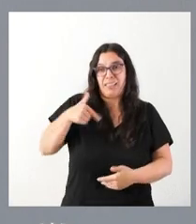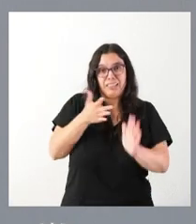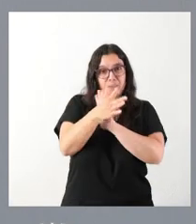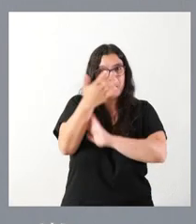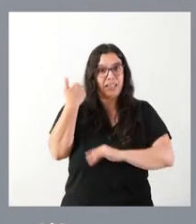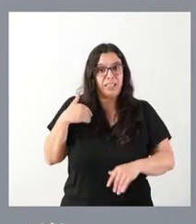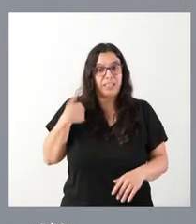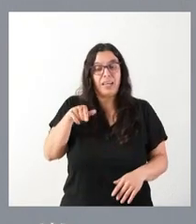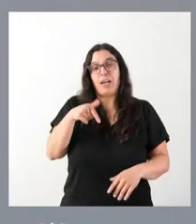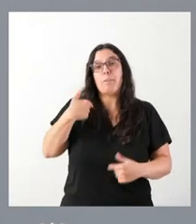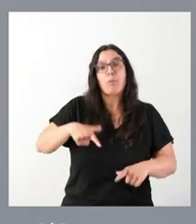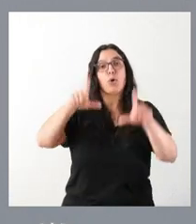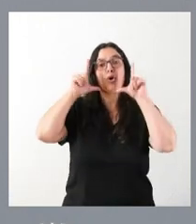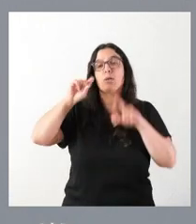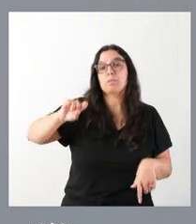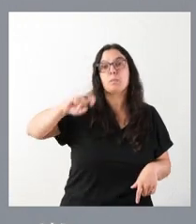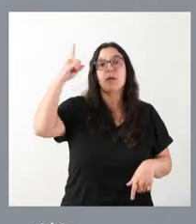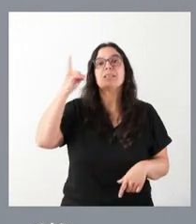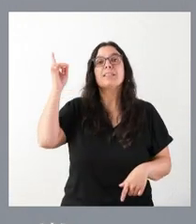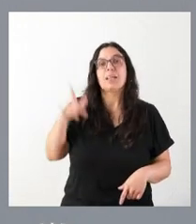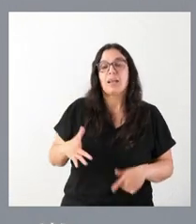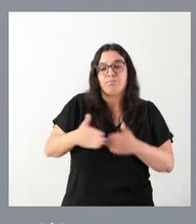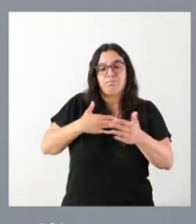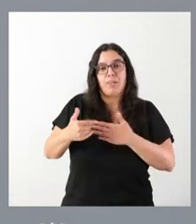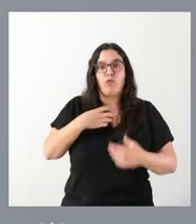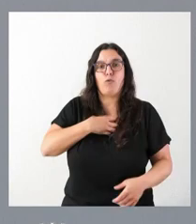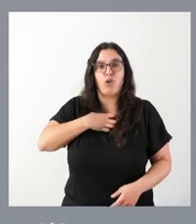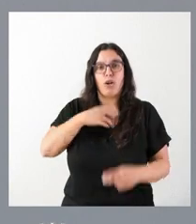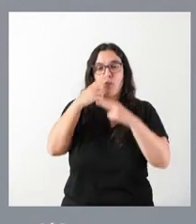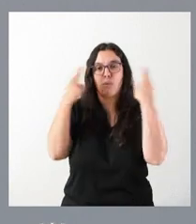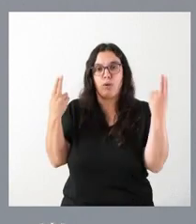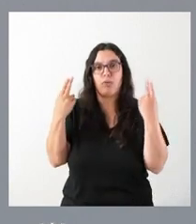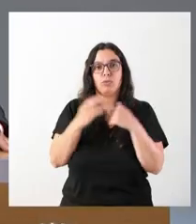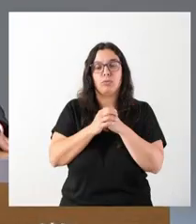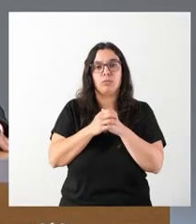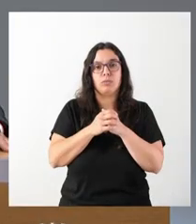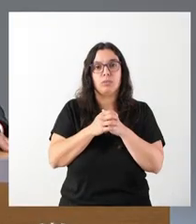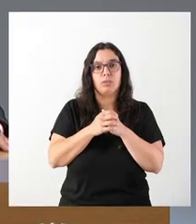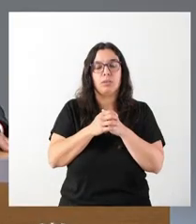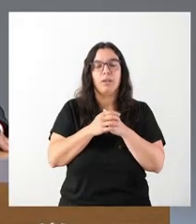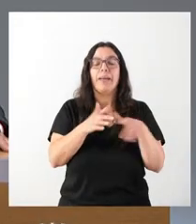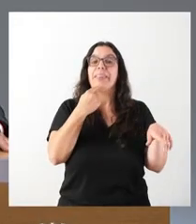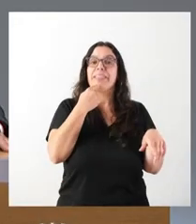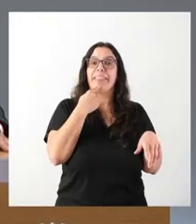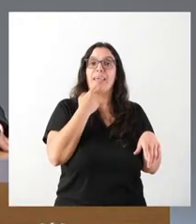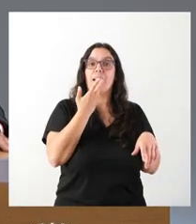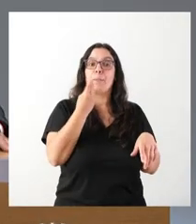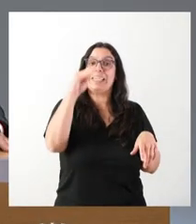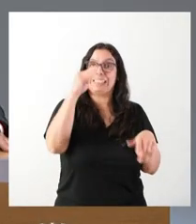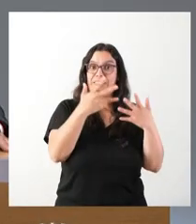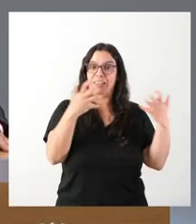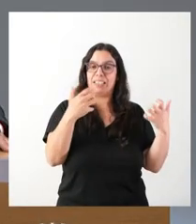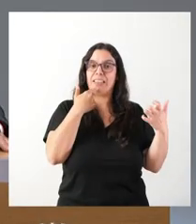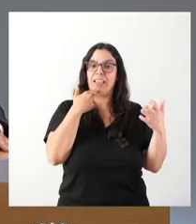que el papel protagonista en ese proyecto de ley era de los empleados públicos de Castilla y León, a los que demos mucho. Se supone, dijo, añadió que